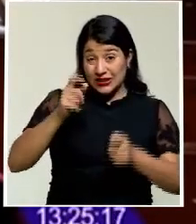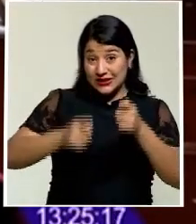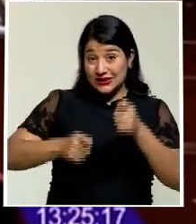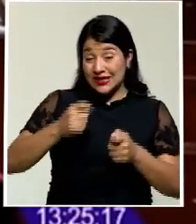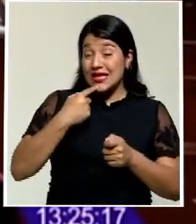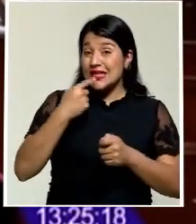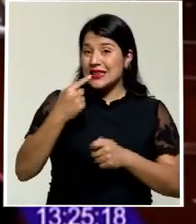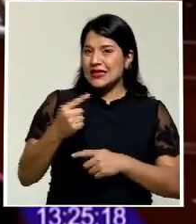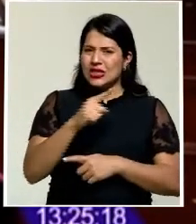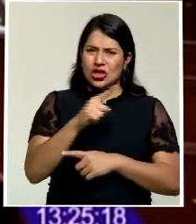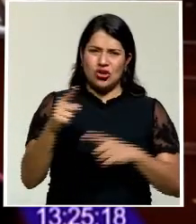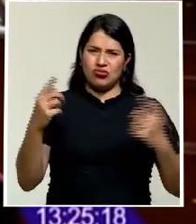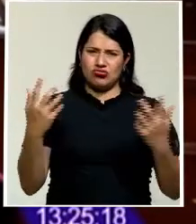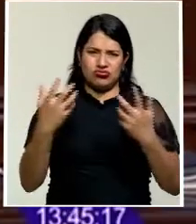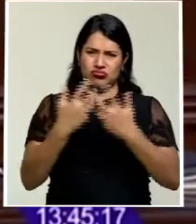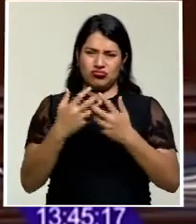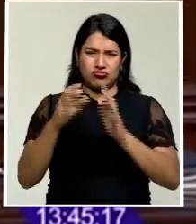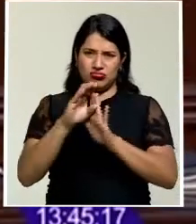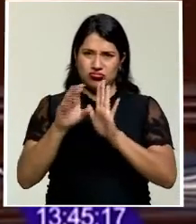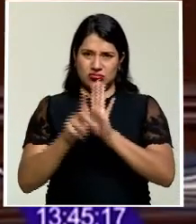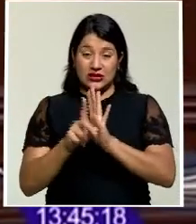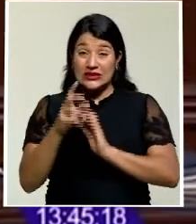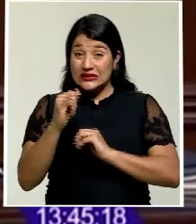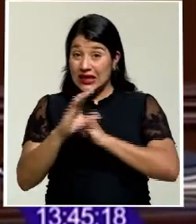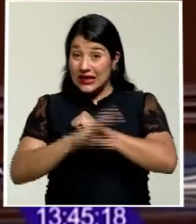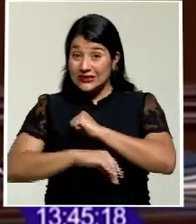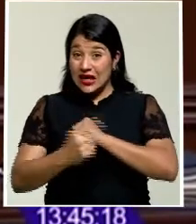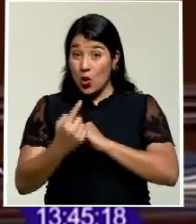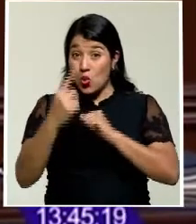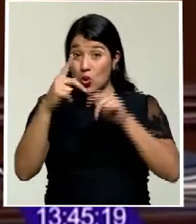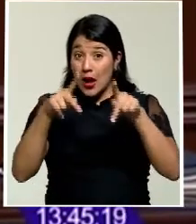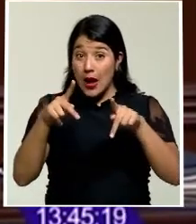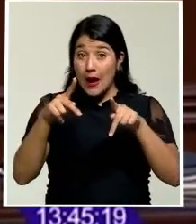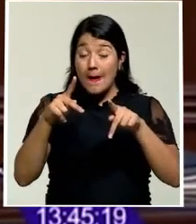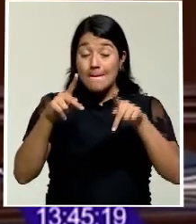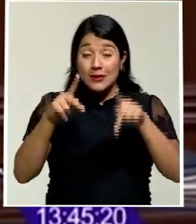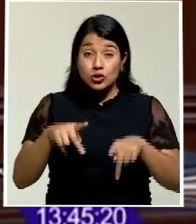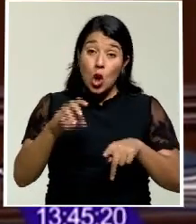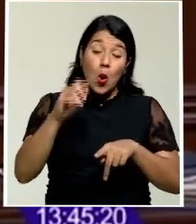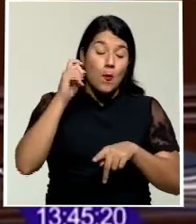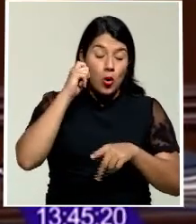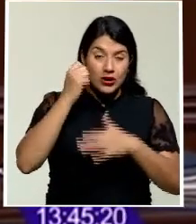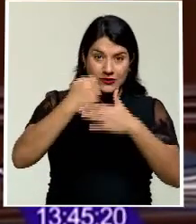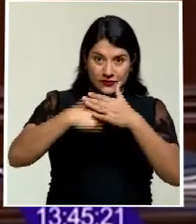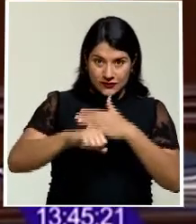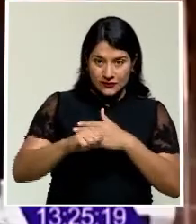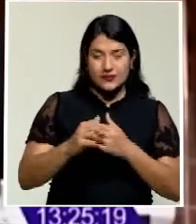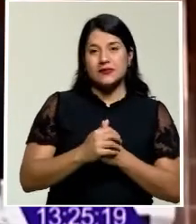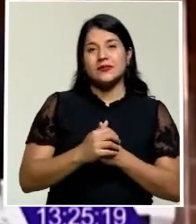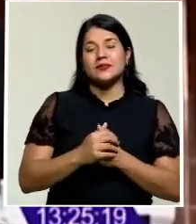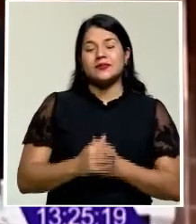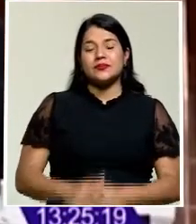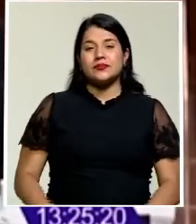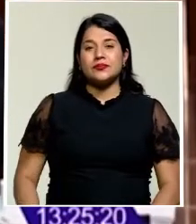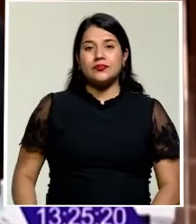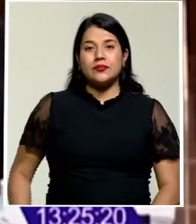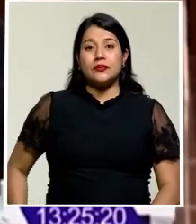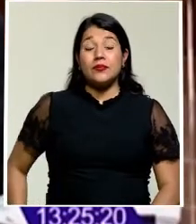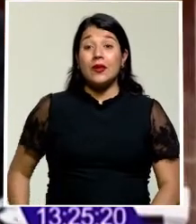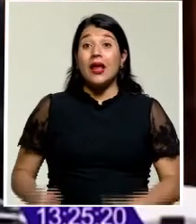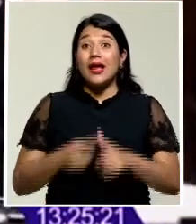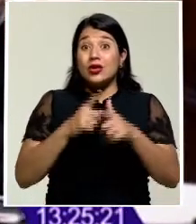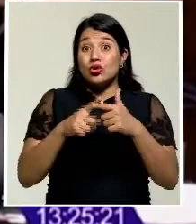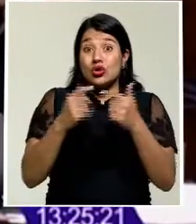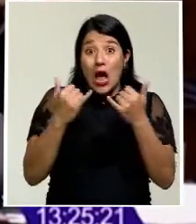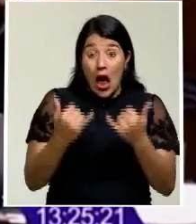inconstitucional procesar a mujer alguna que aborte en el país. Con ello, mujeres que residen en estados que penalizan este procedimiento podrán